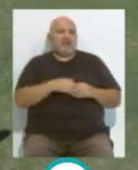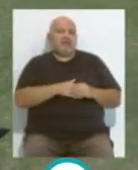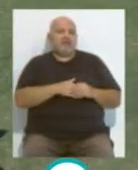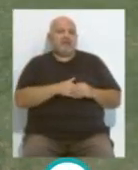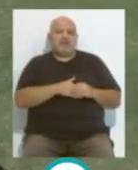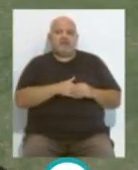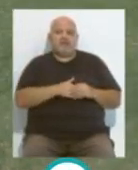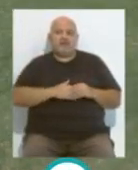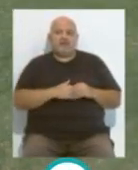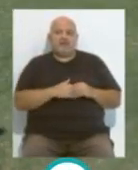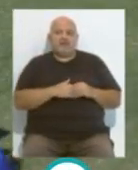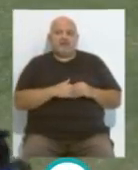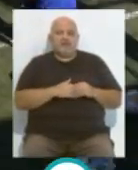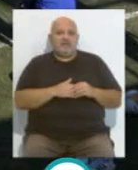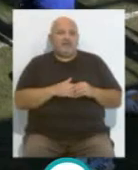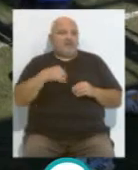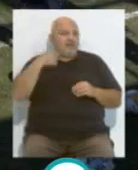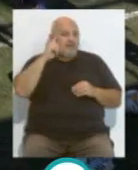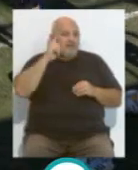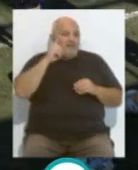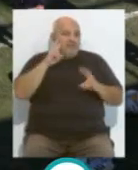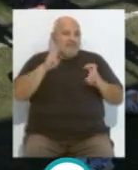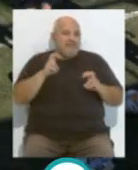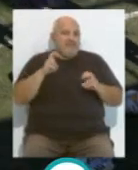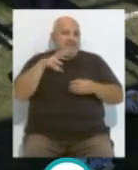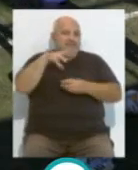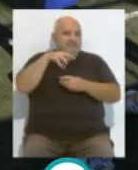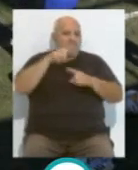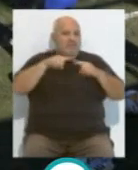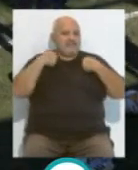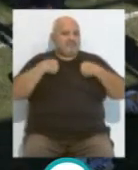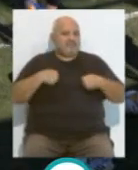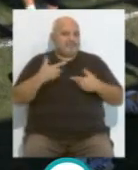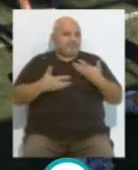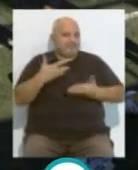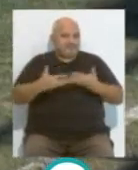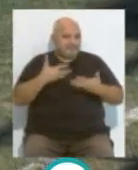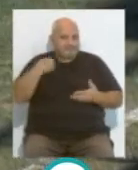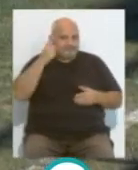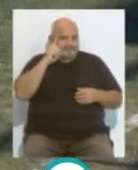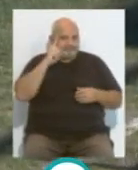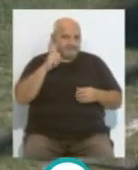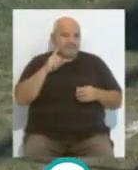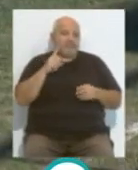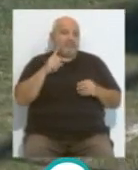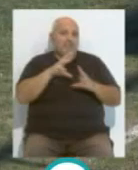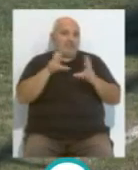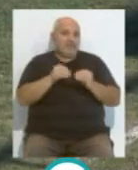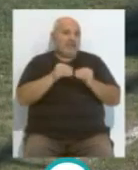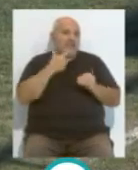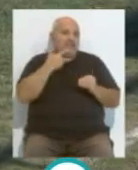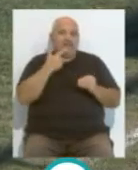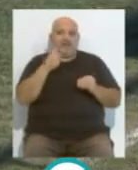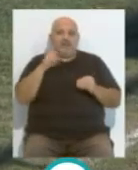no sé qué podía tener de algún problema físico. Pero, en definitiva,